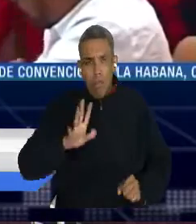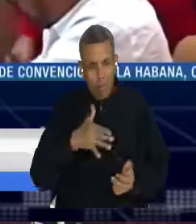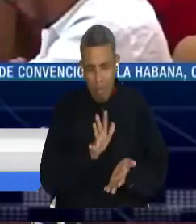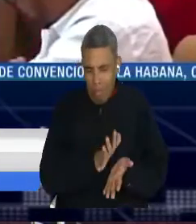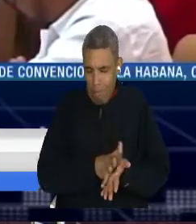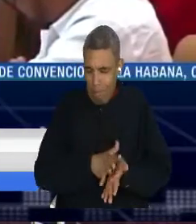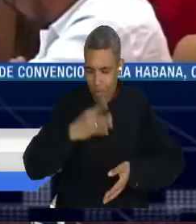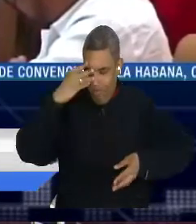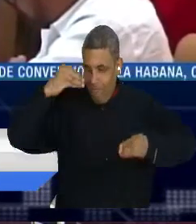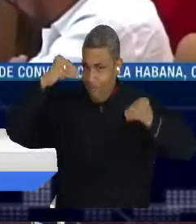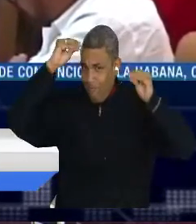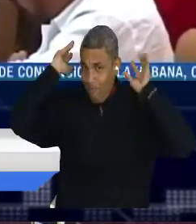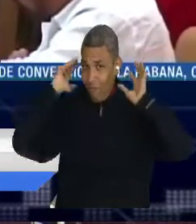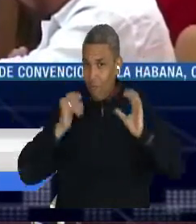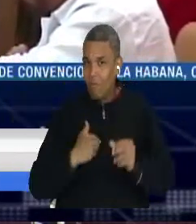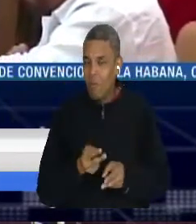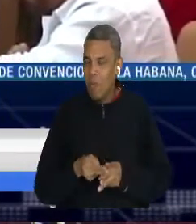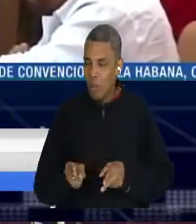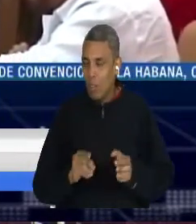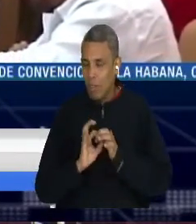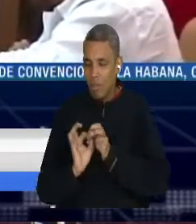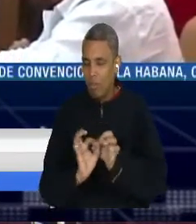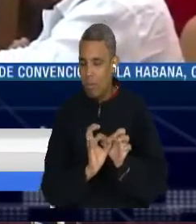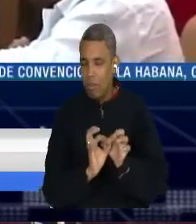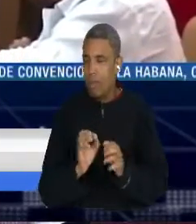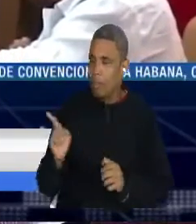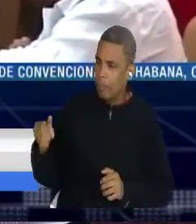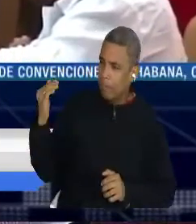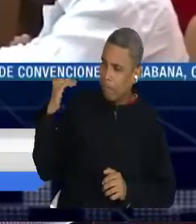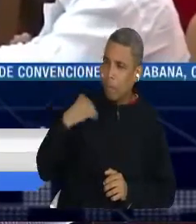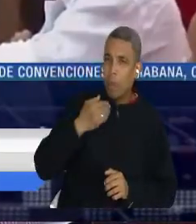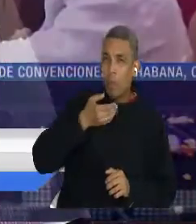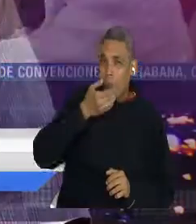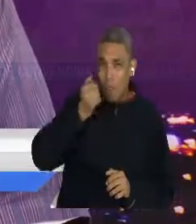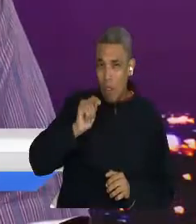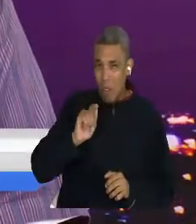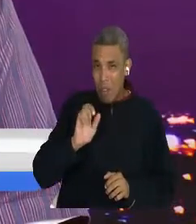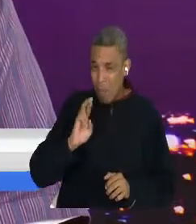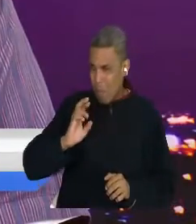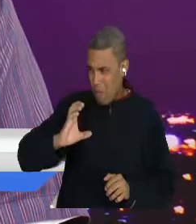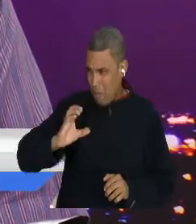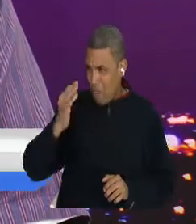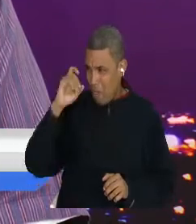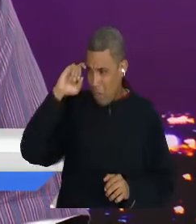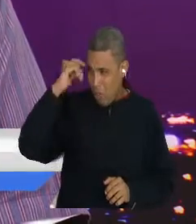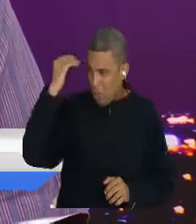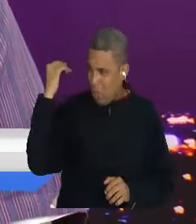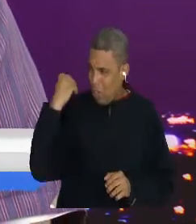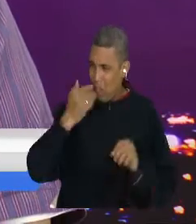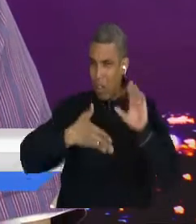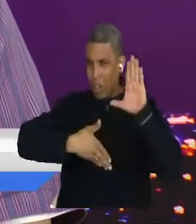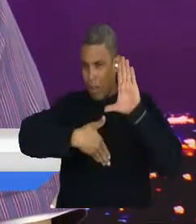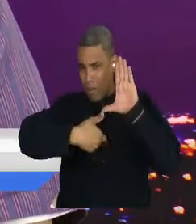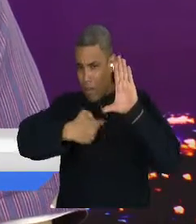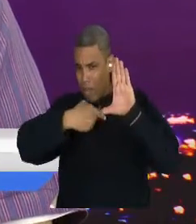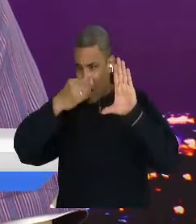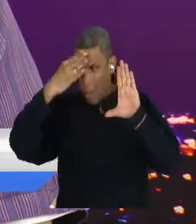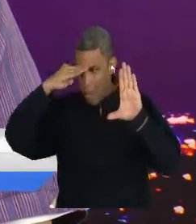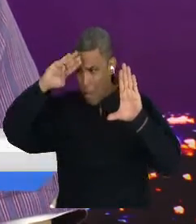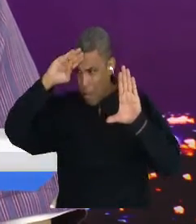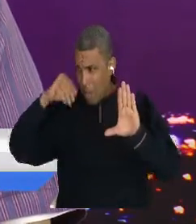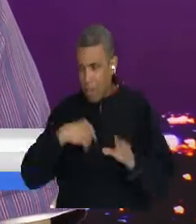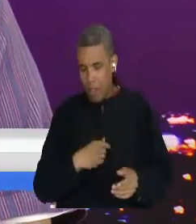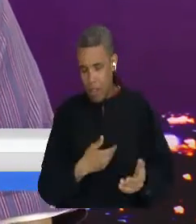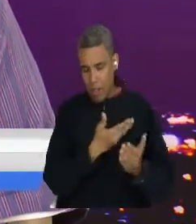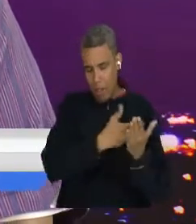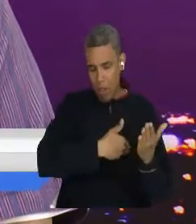En ese orden que lleva de lo que se acordó en La Habana, ¿ha reconocido el presidente Santos en las últimas horas que somos el primer